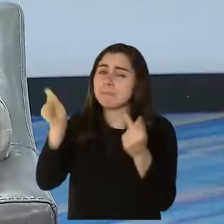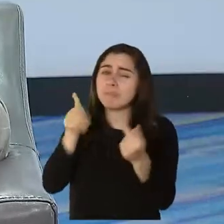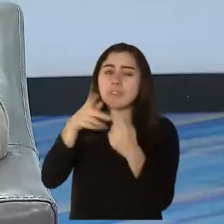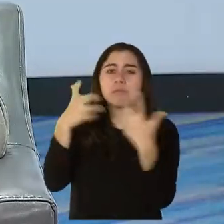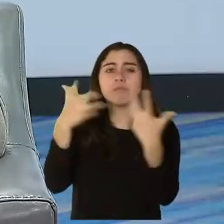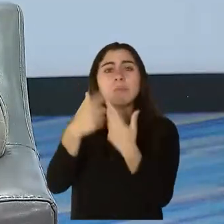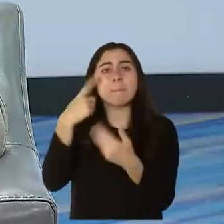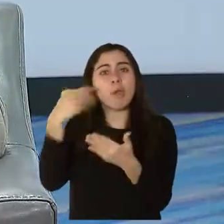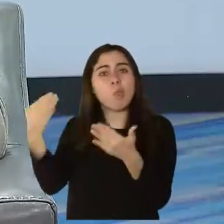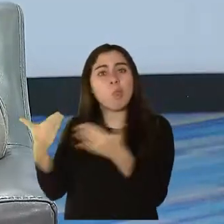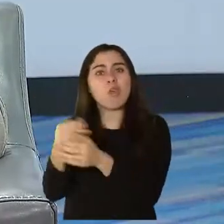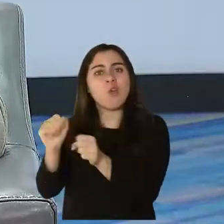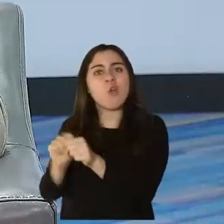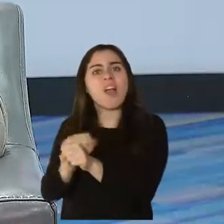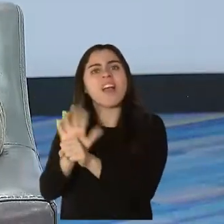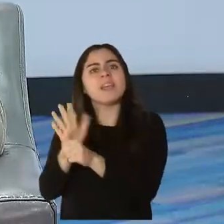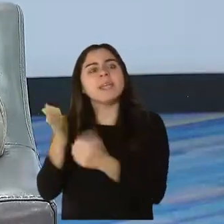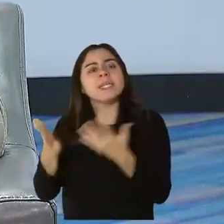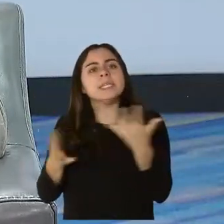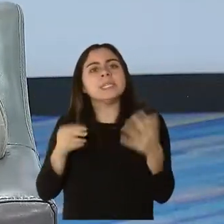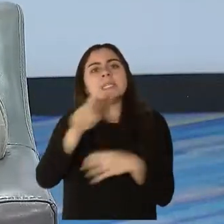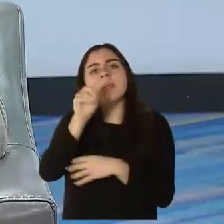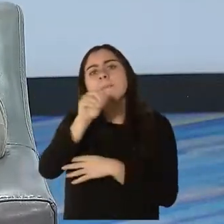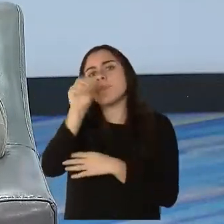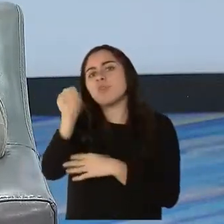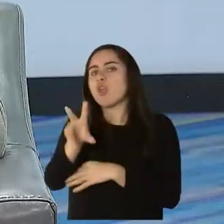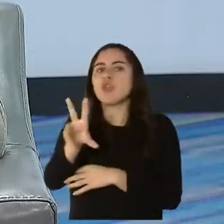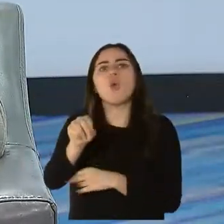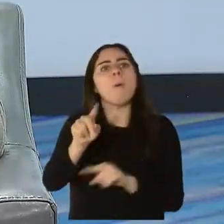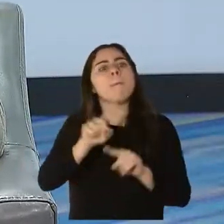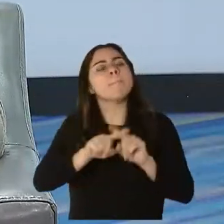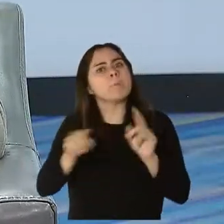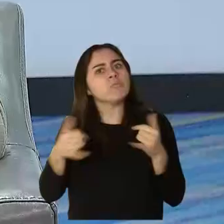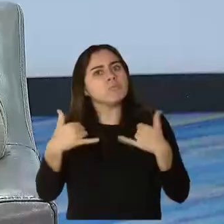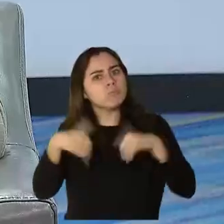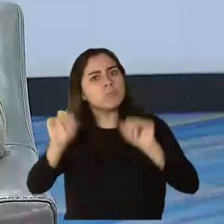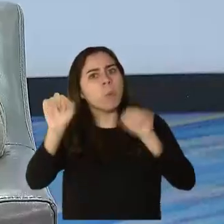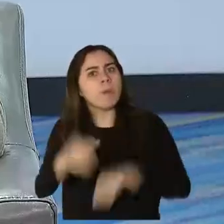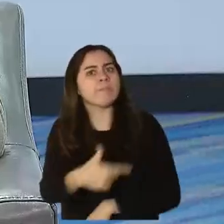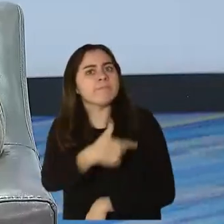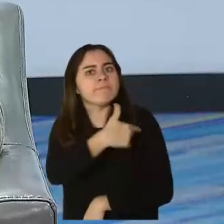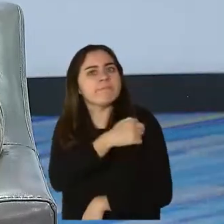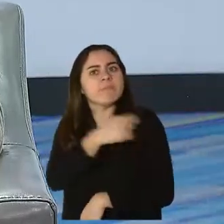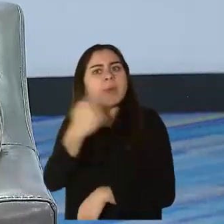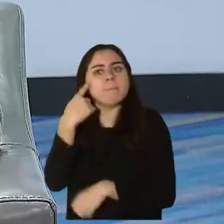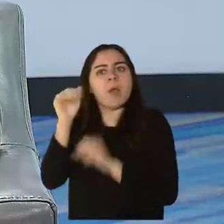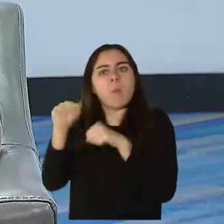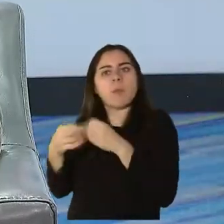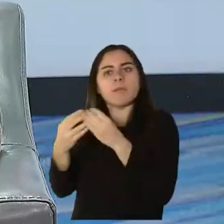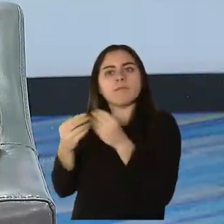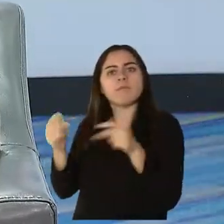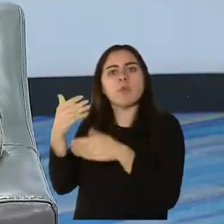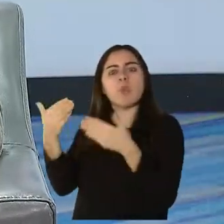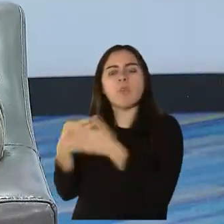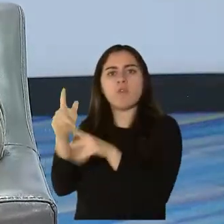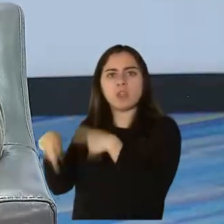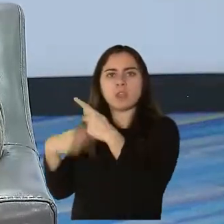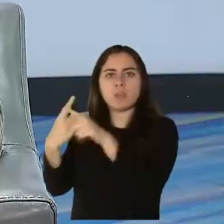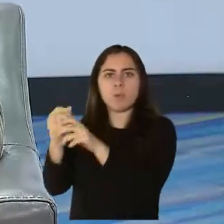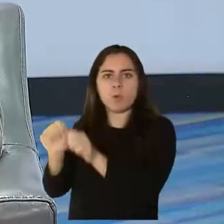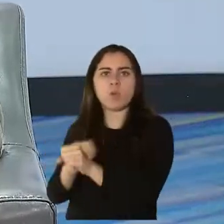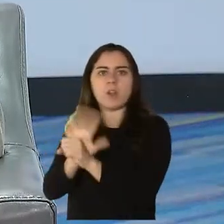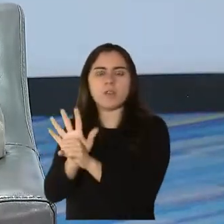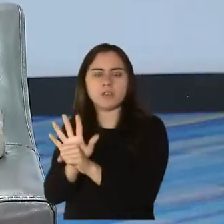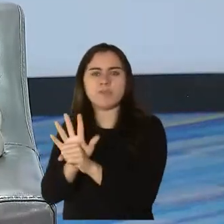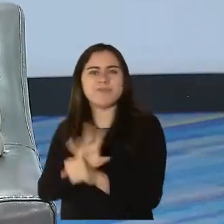y Moderna, yo creo que tomó un paso adelante. Ellos quieren estar seguros de que estas variantes no signifiquen, al final del camino, pero acuérdate de hablamos